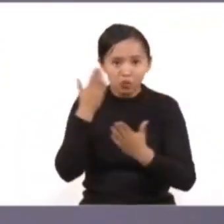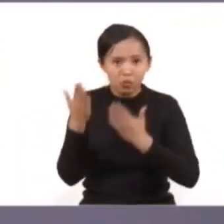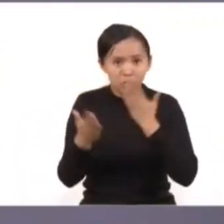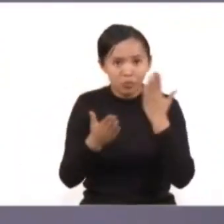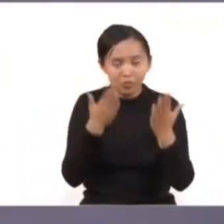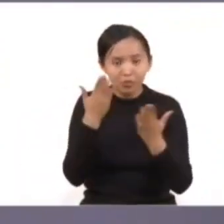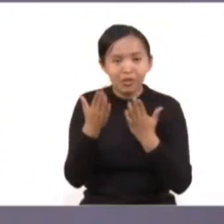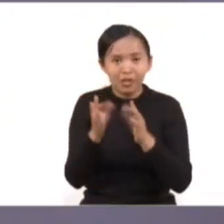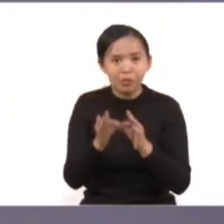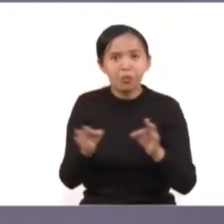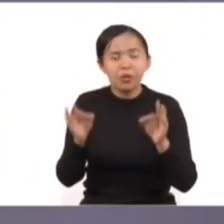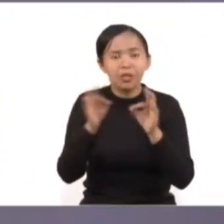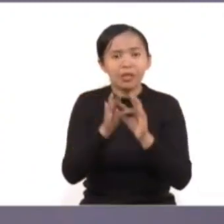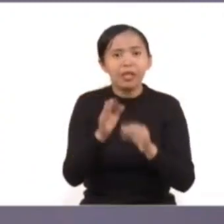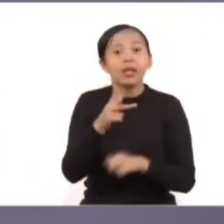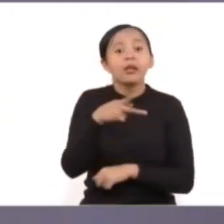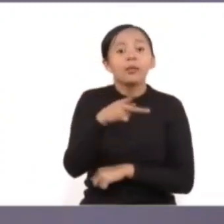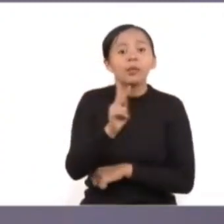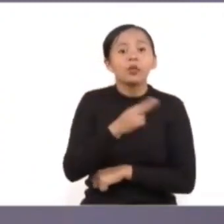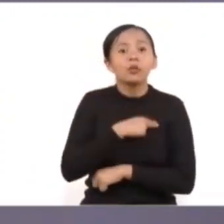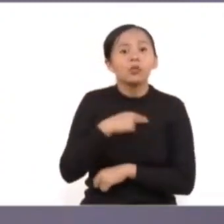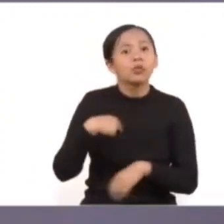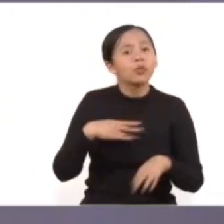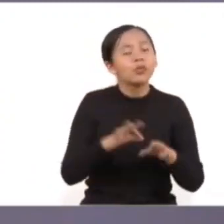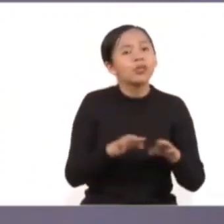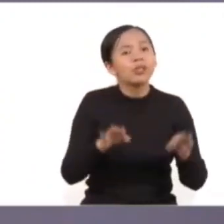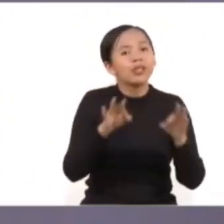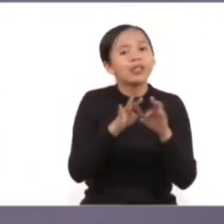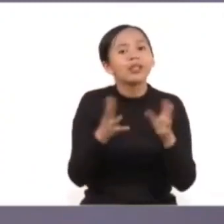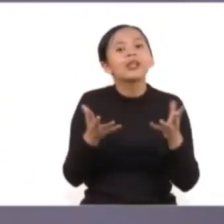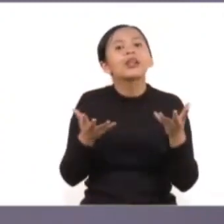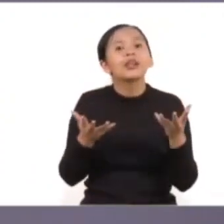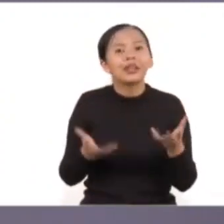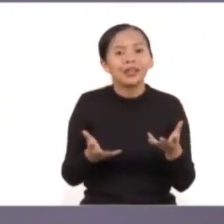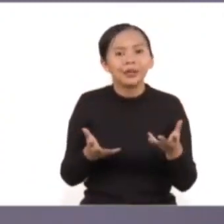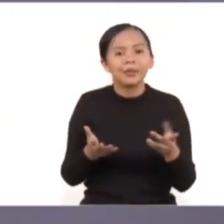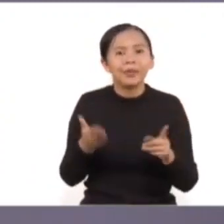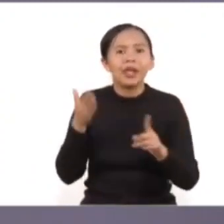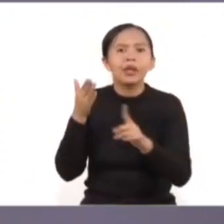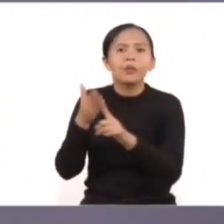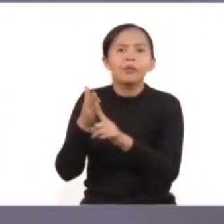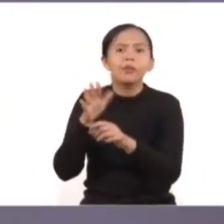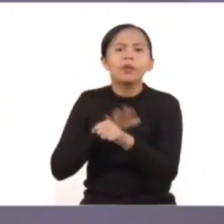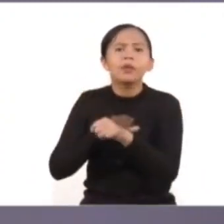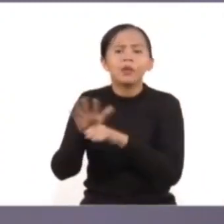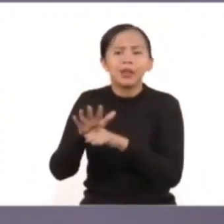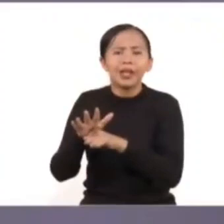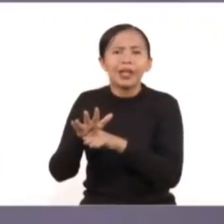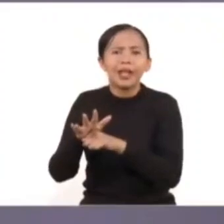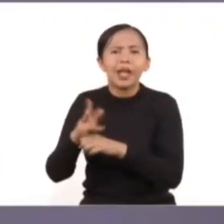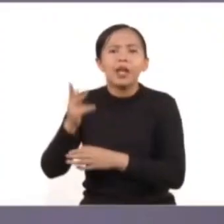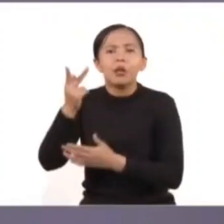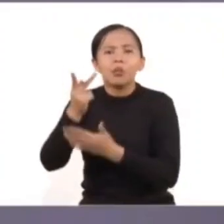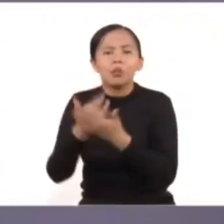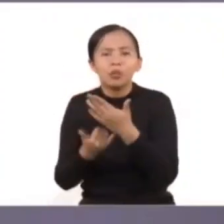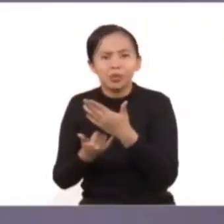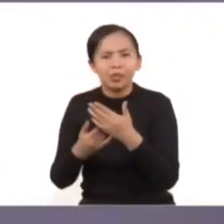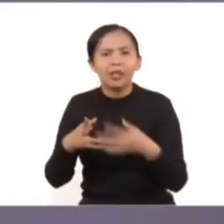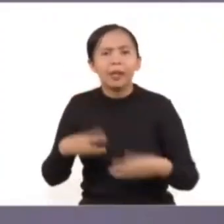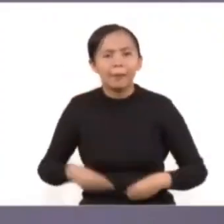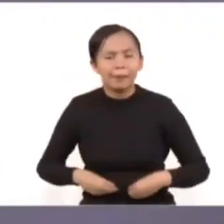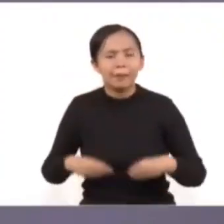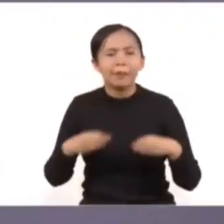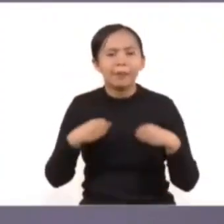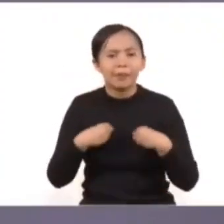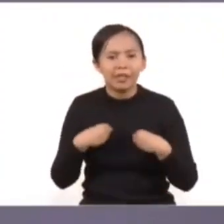pero que para nosotros lo más importante es además priorizar su proyecto de vida, un proyecto de vida que se